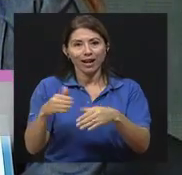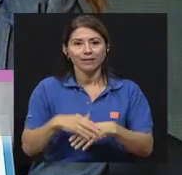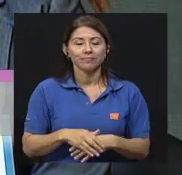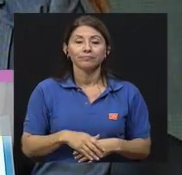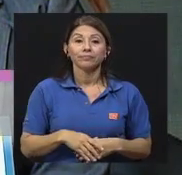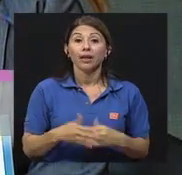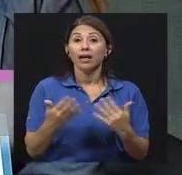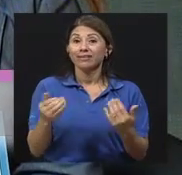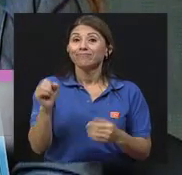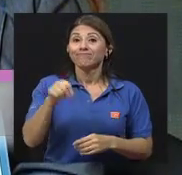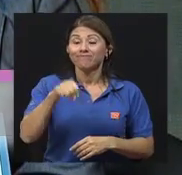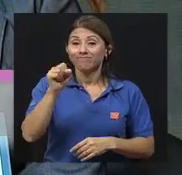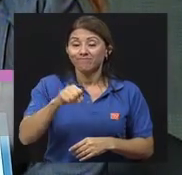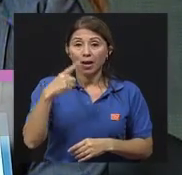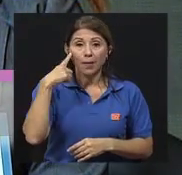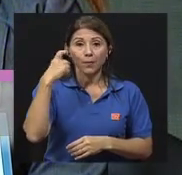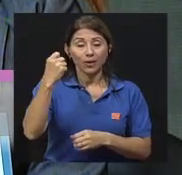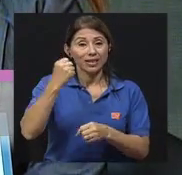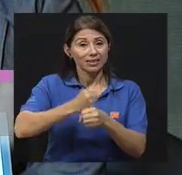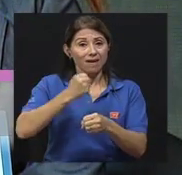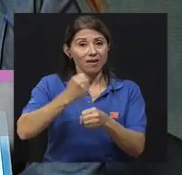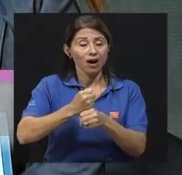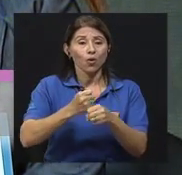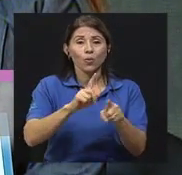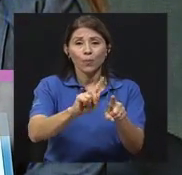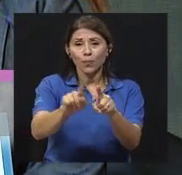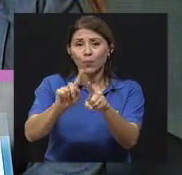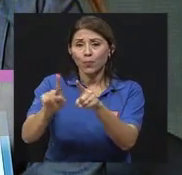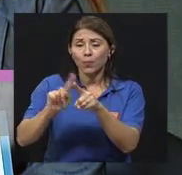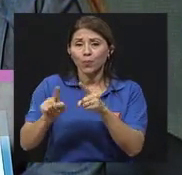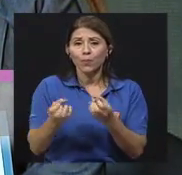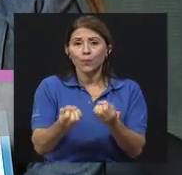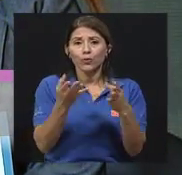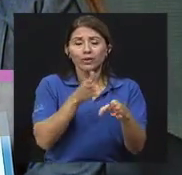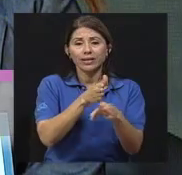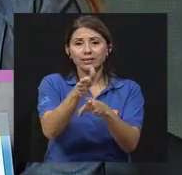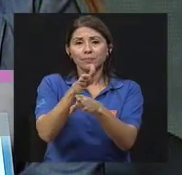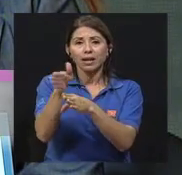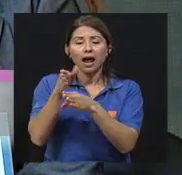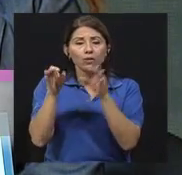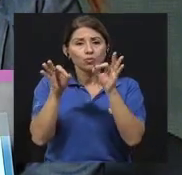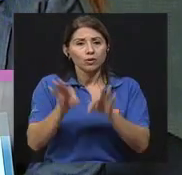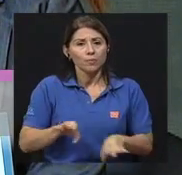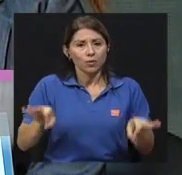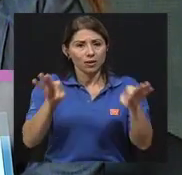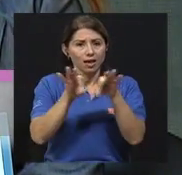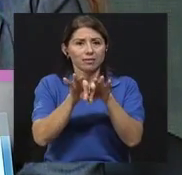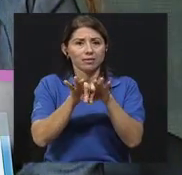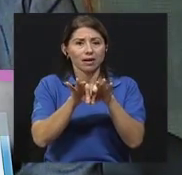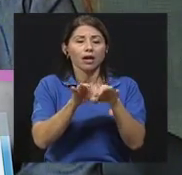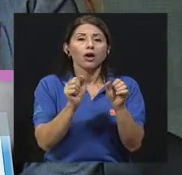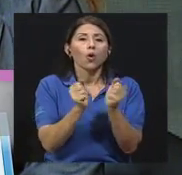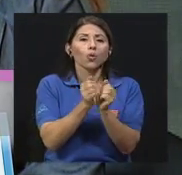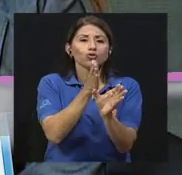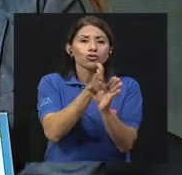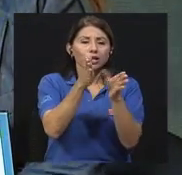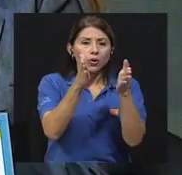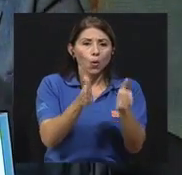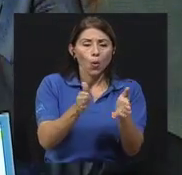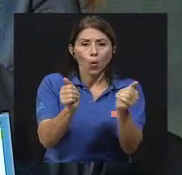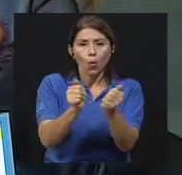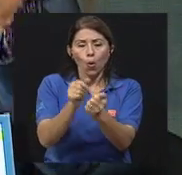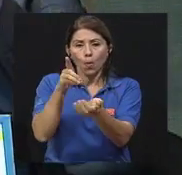quisiera apuntar ahora, ¿verdad, José Pablo? Porque el trabajo multidisciplinario sin duda es importante, ¿verdad? Con psicólogos, con médicos,